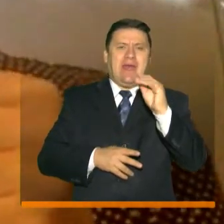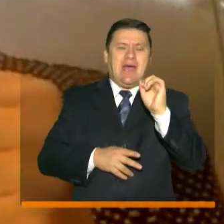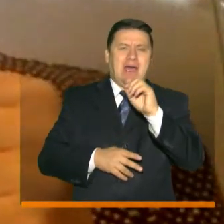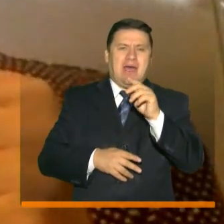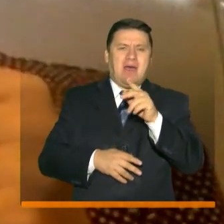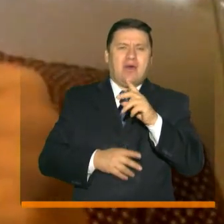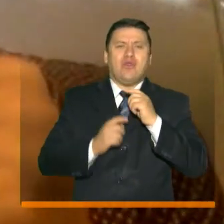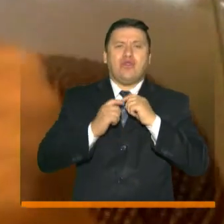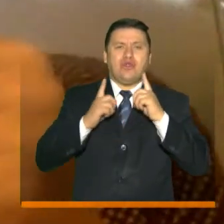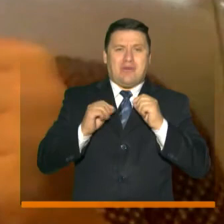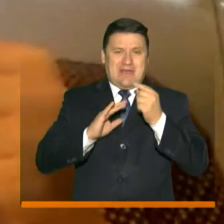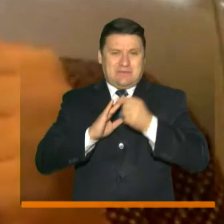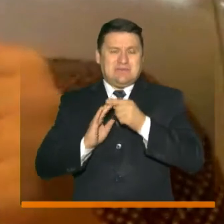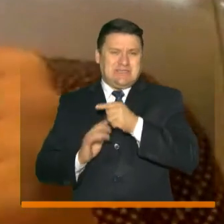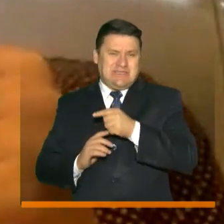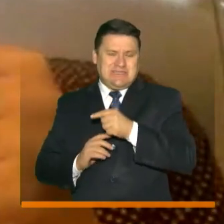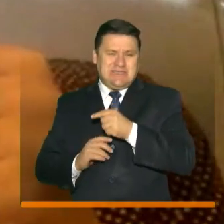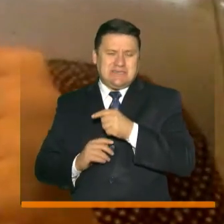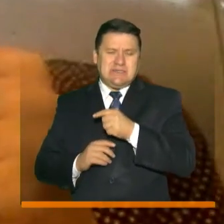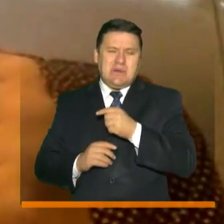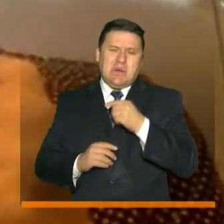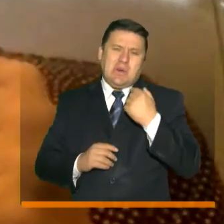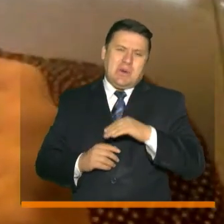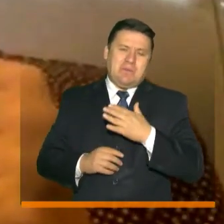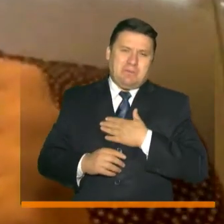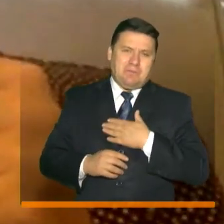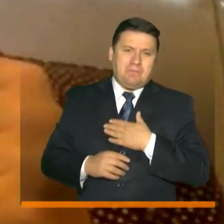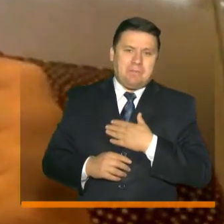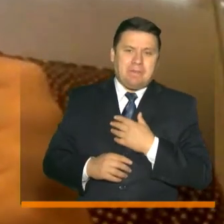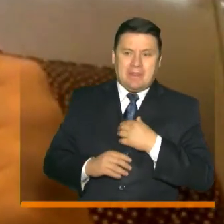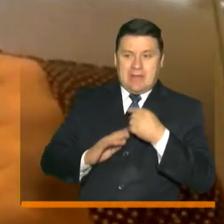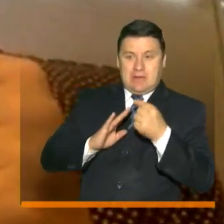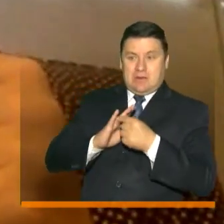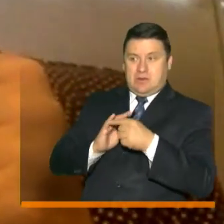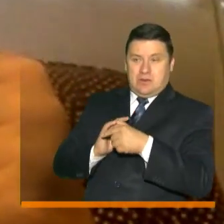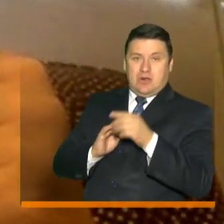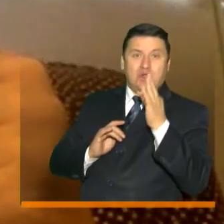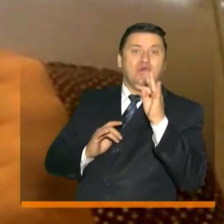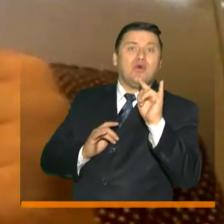Turbay. Y viendo ahora a nuestra primera dama,